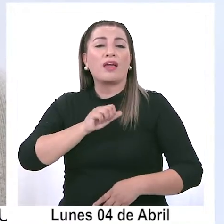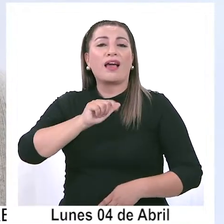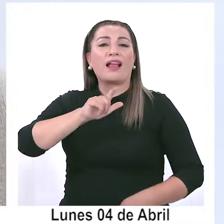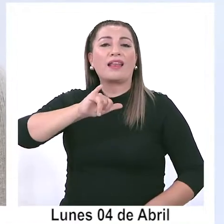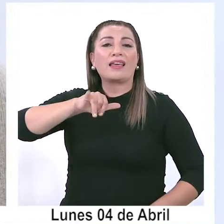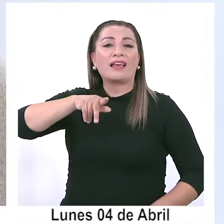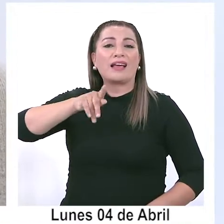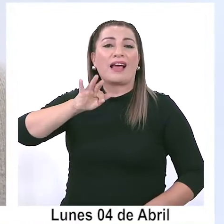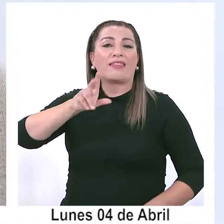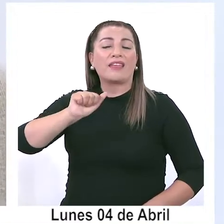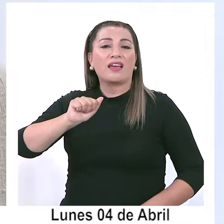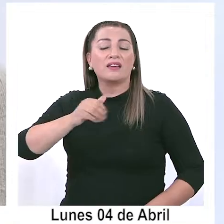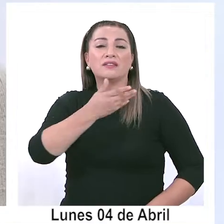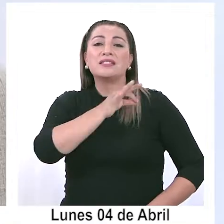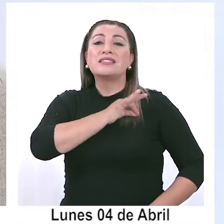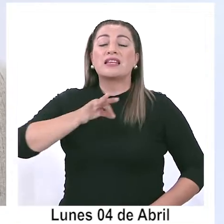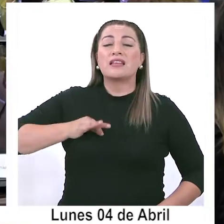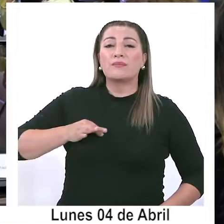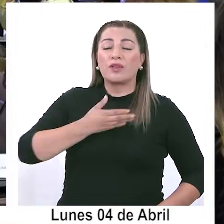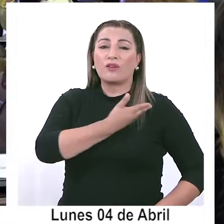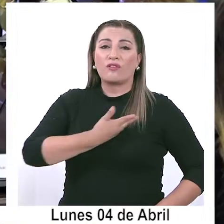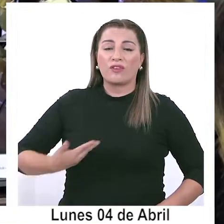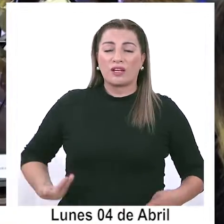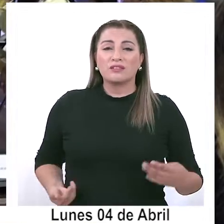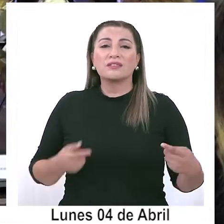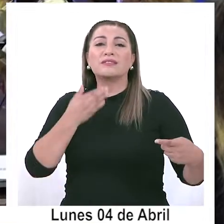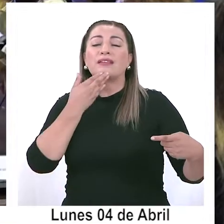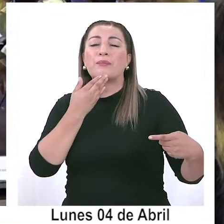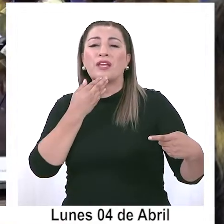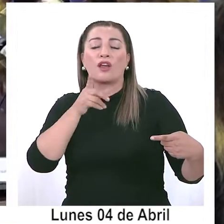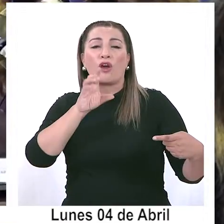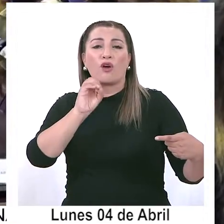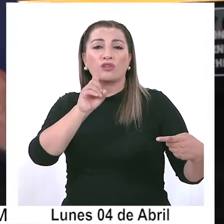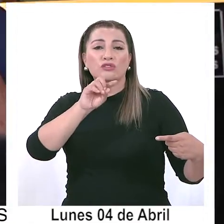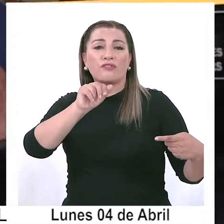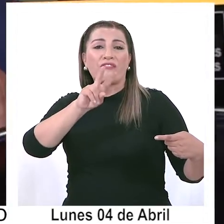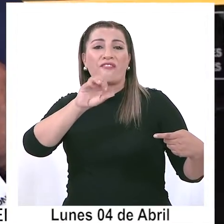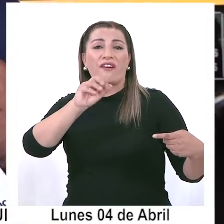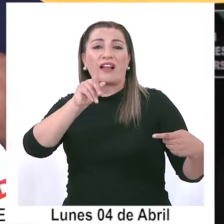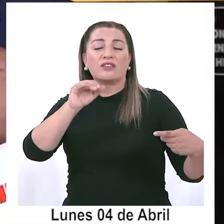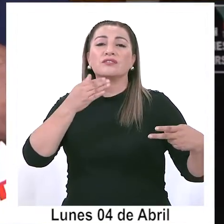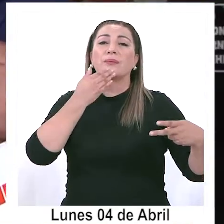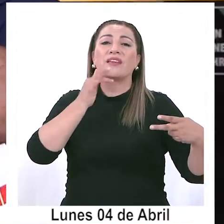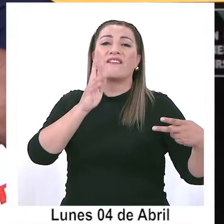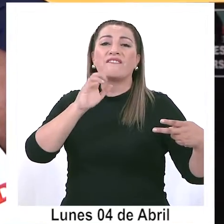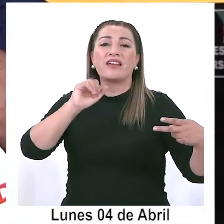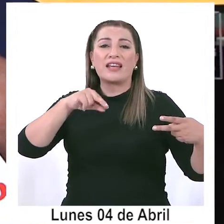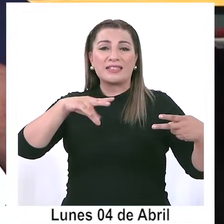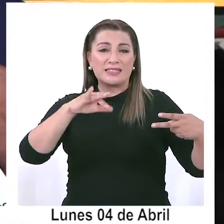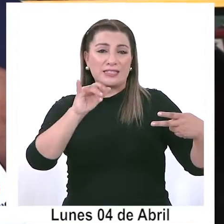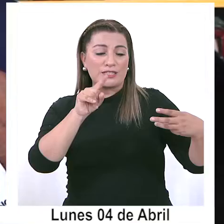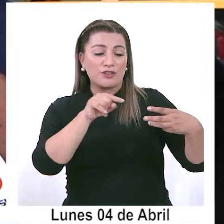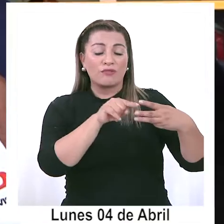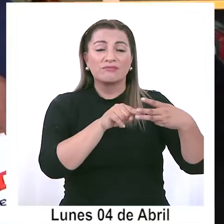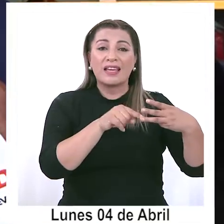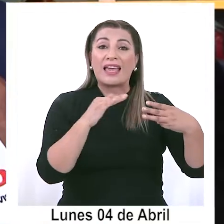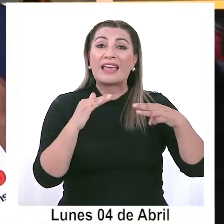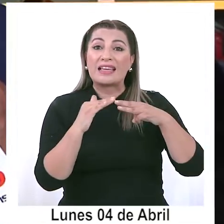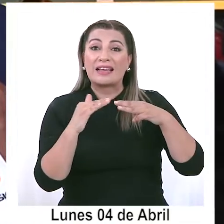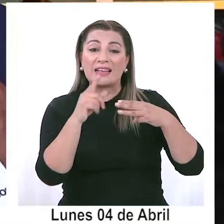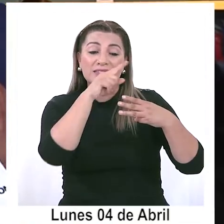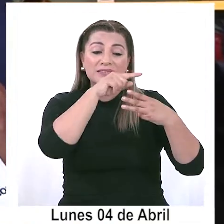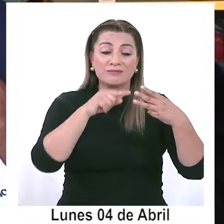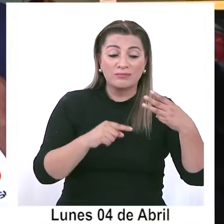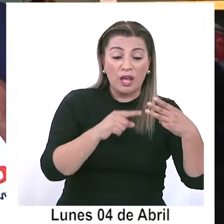en la Ceremie de Gobierno, Osvaldo Ardiles en Bienes Nacionales y Francisco Martínez en Vivienda y